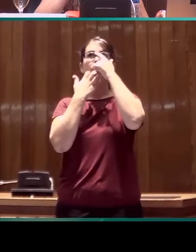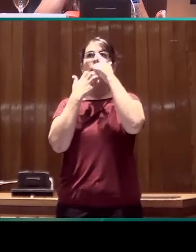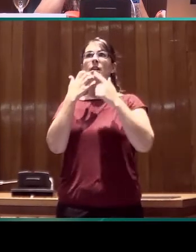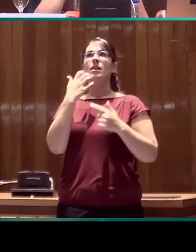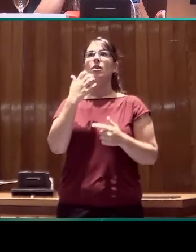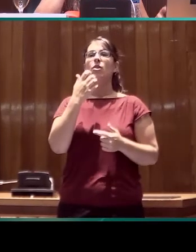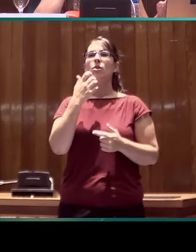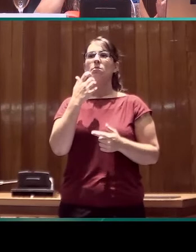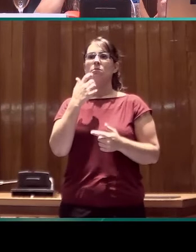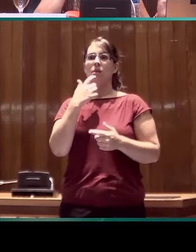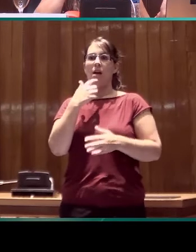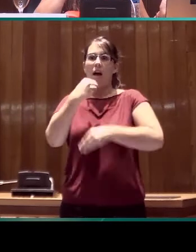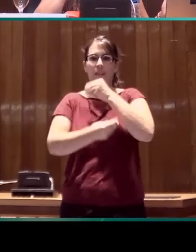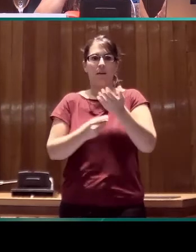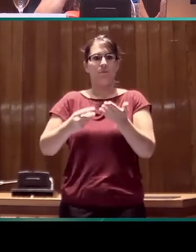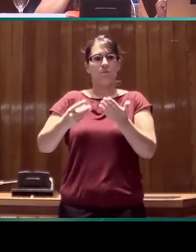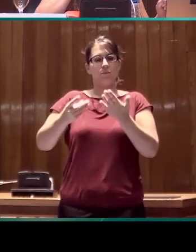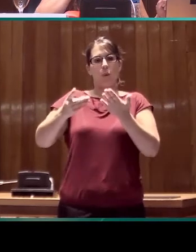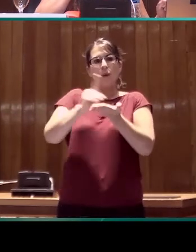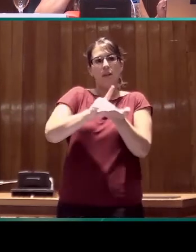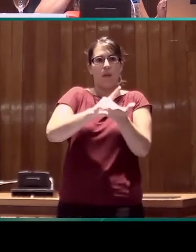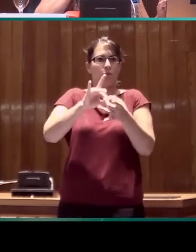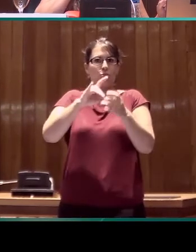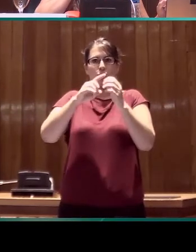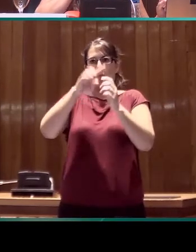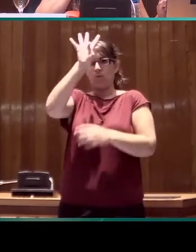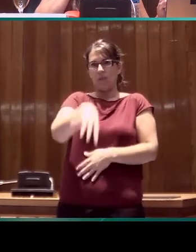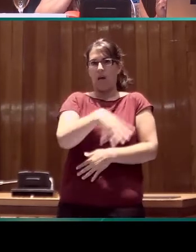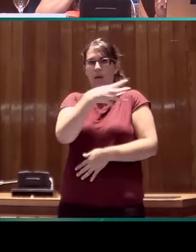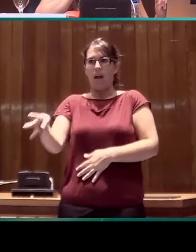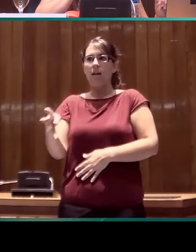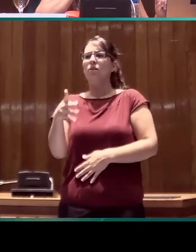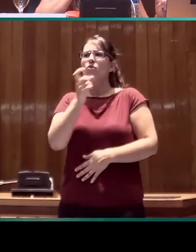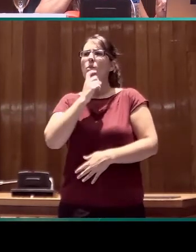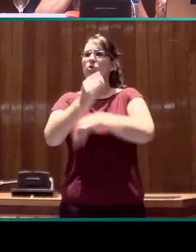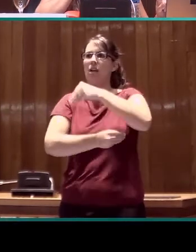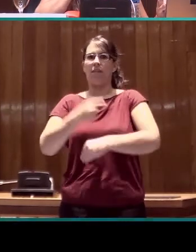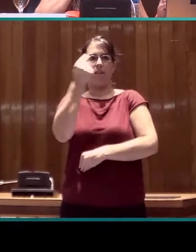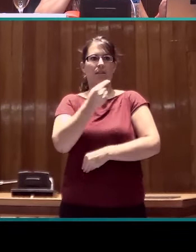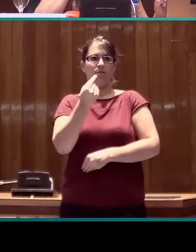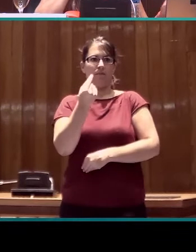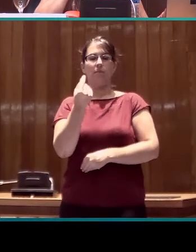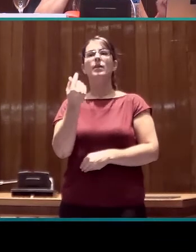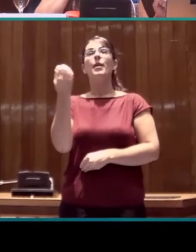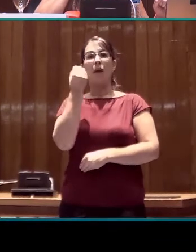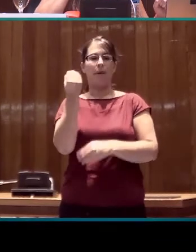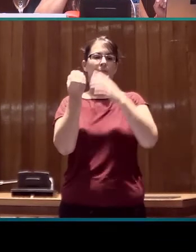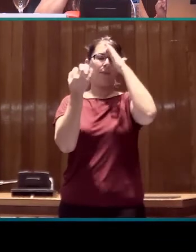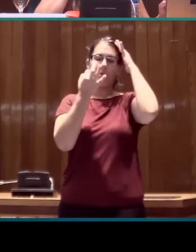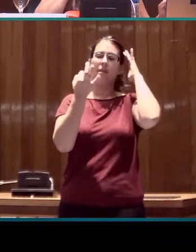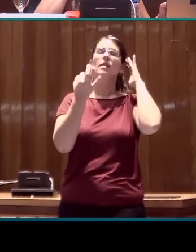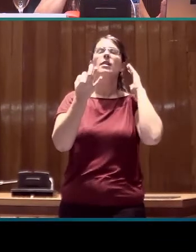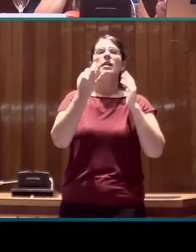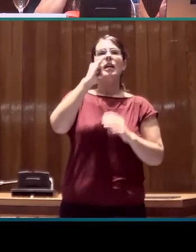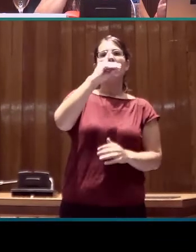una base de datos, una tabla que debería contener información de la ID Glossa. En el caso